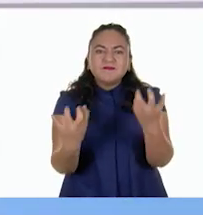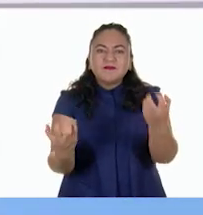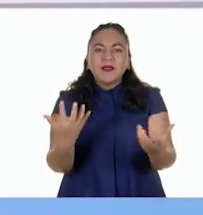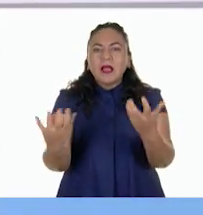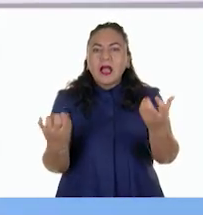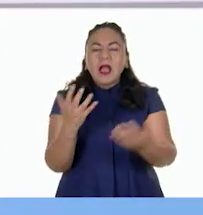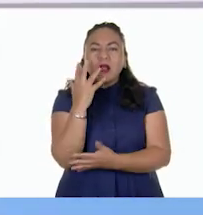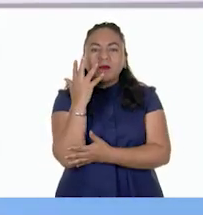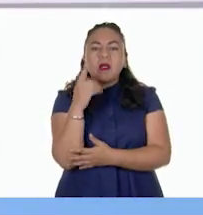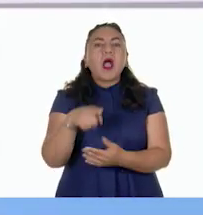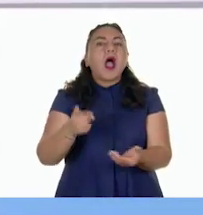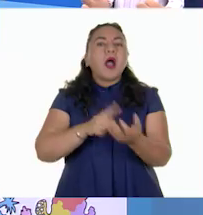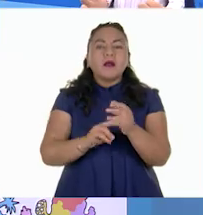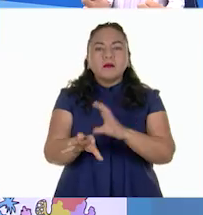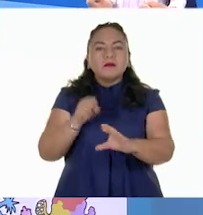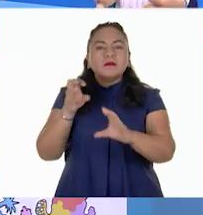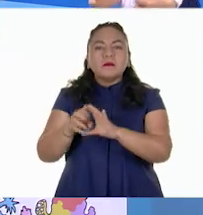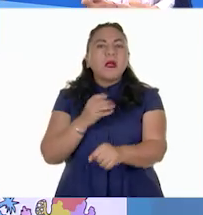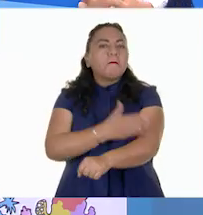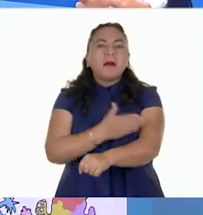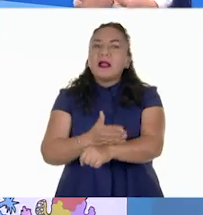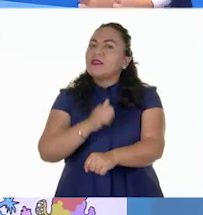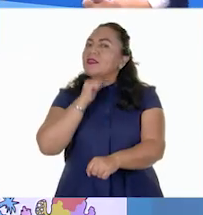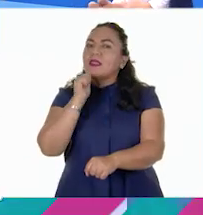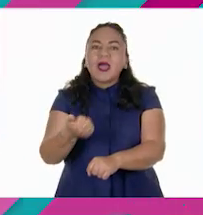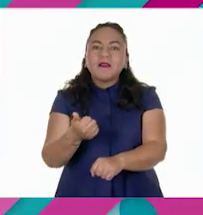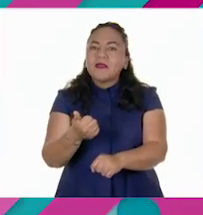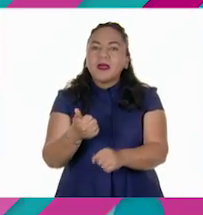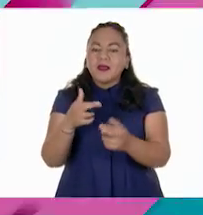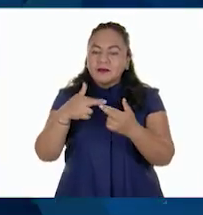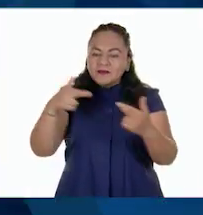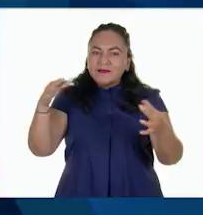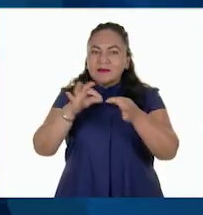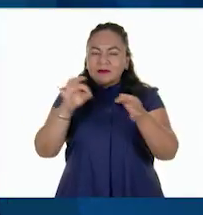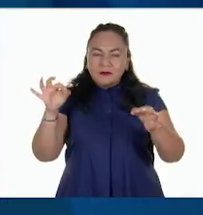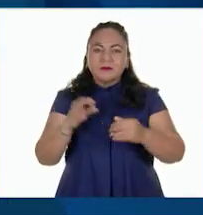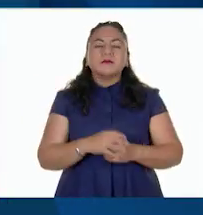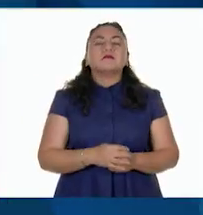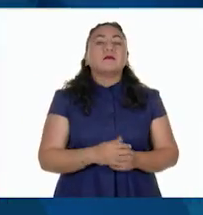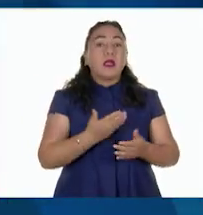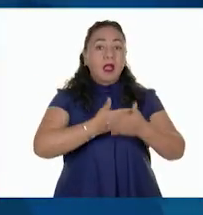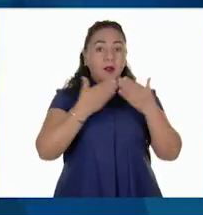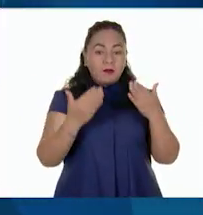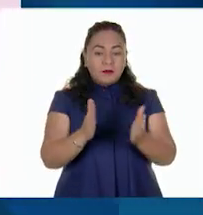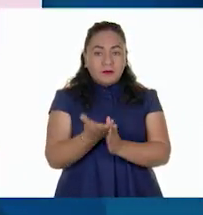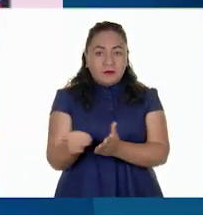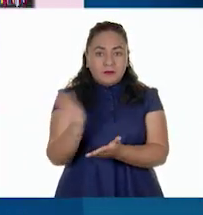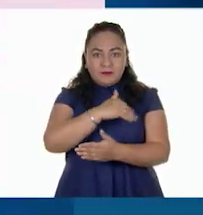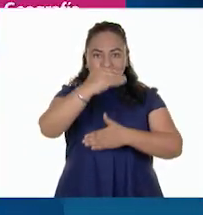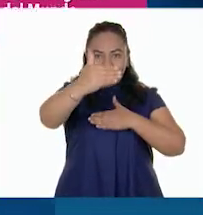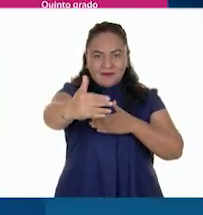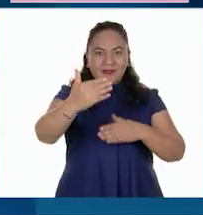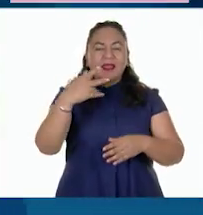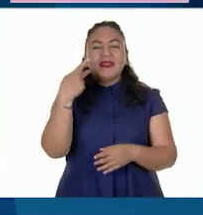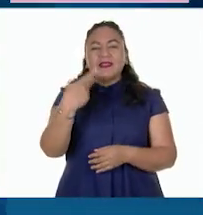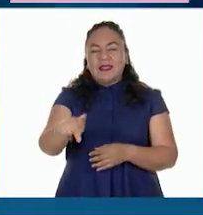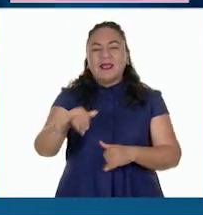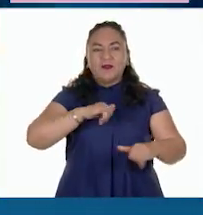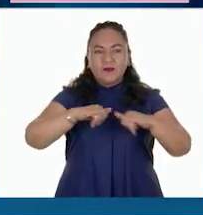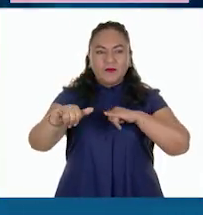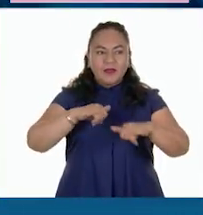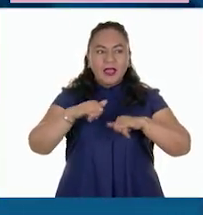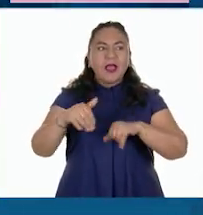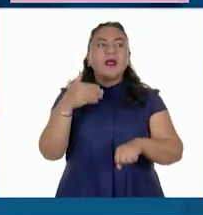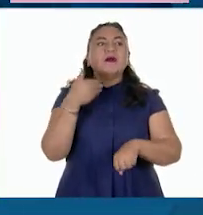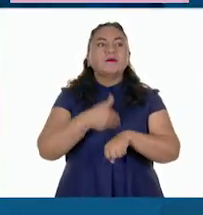no maderables. Muy bien. Para continuar, vamos a la página 95 del Atlas de Geografía del Mundo de